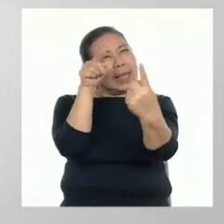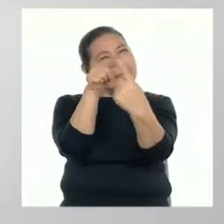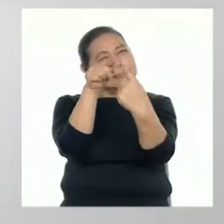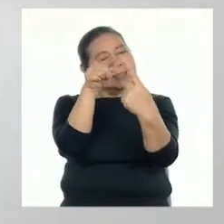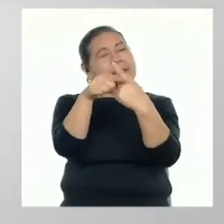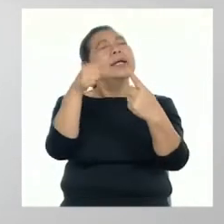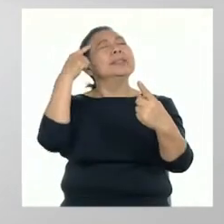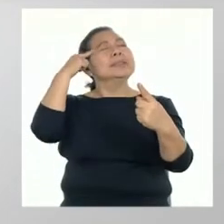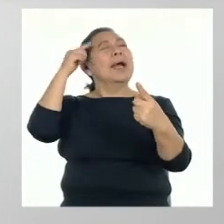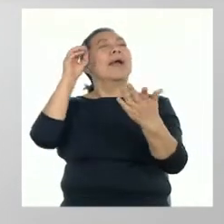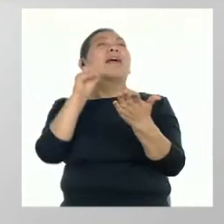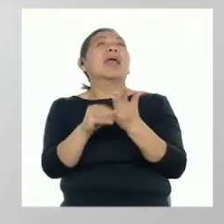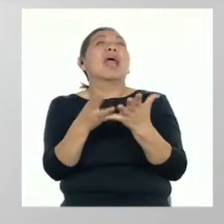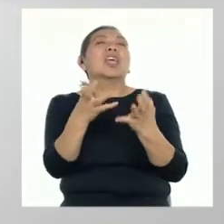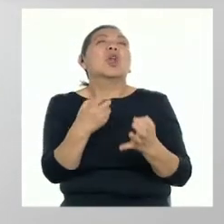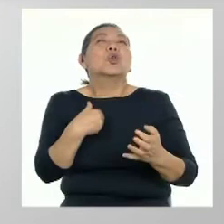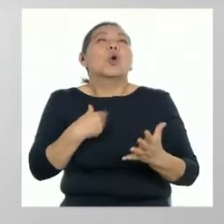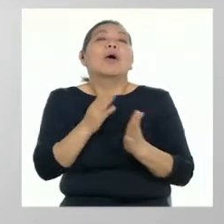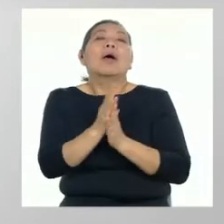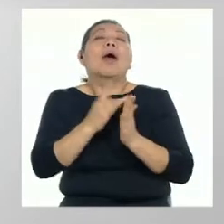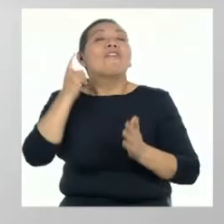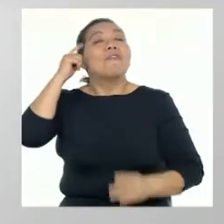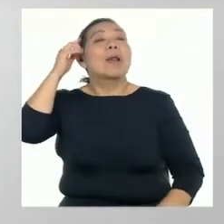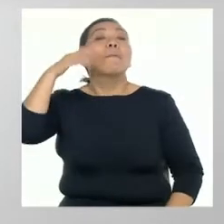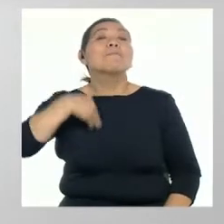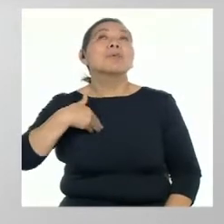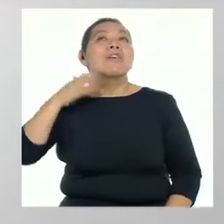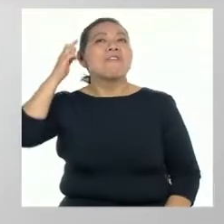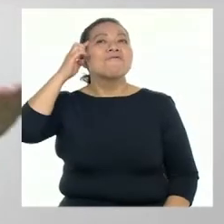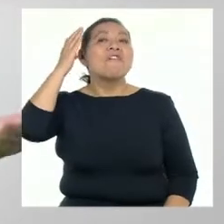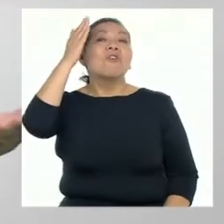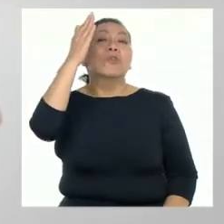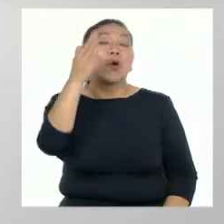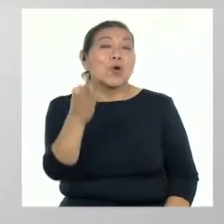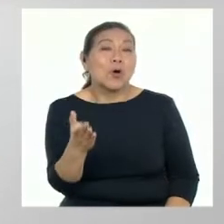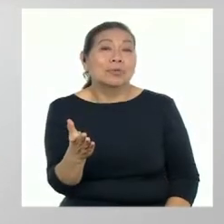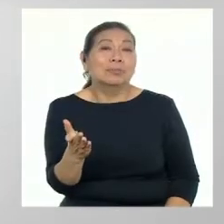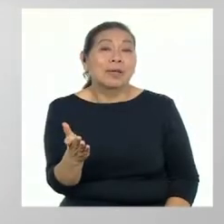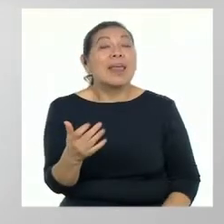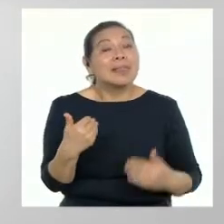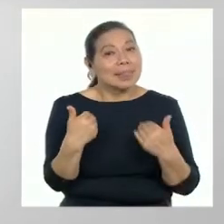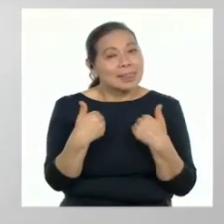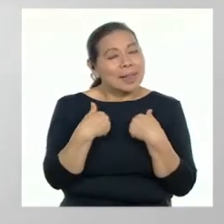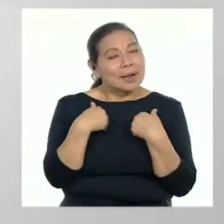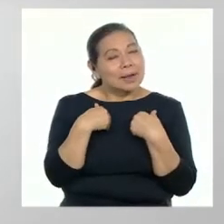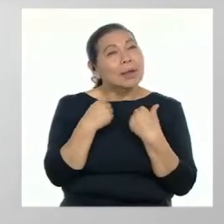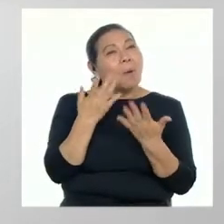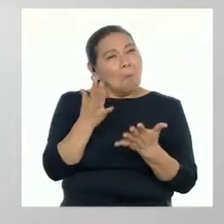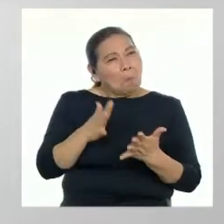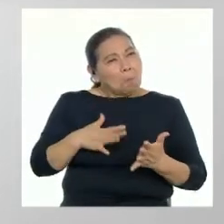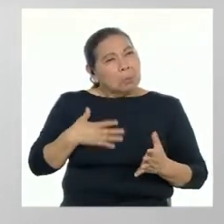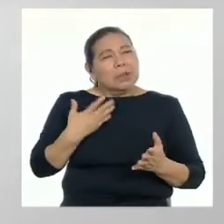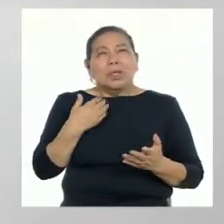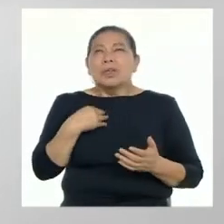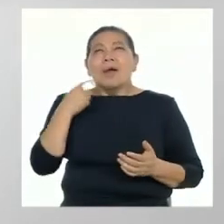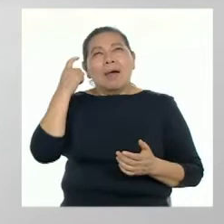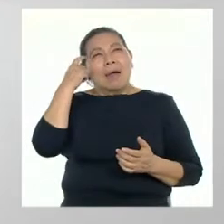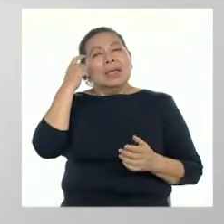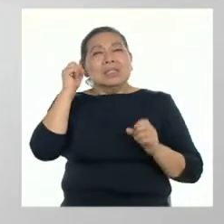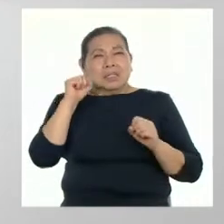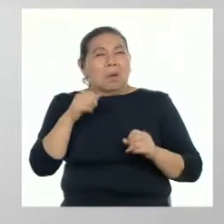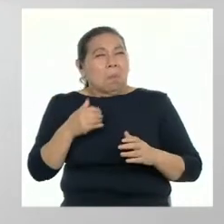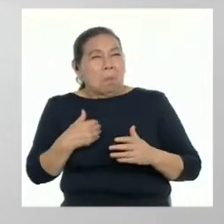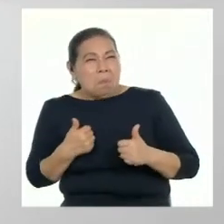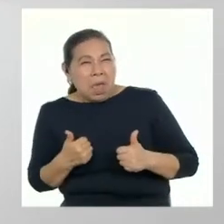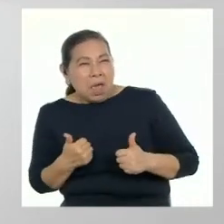debemos tener claro qué es lo que deseamos ser en la vida. Además, deben ser medibles para reconocer si